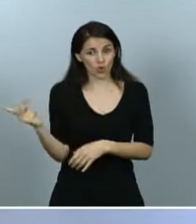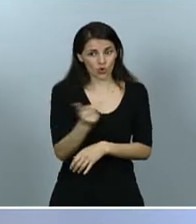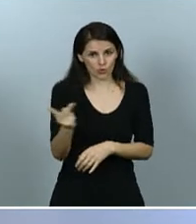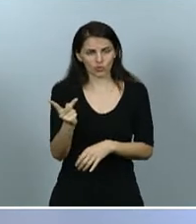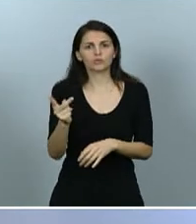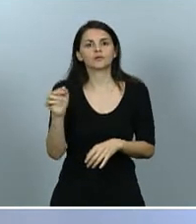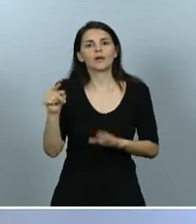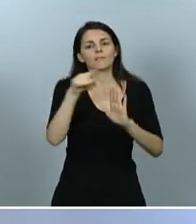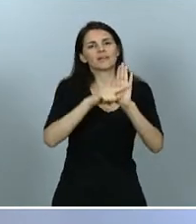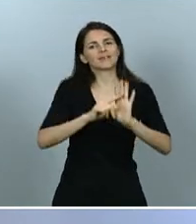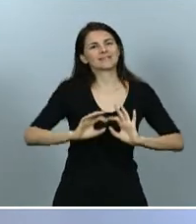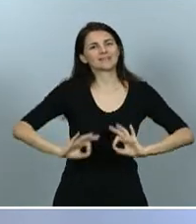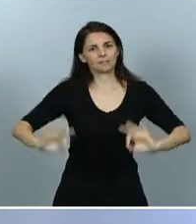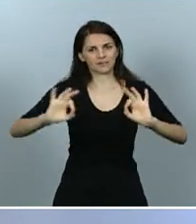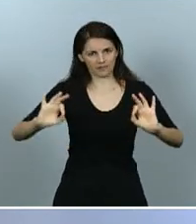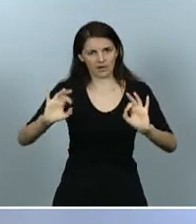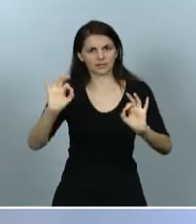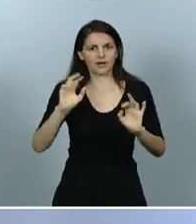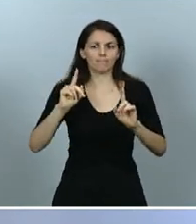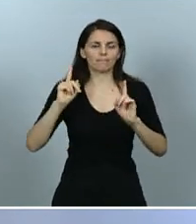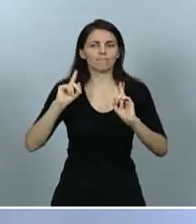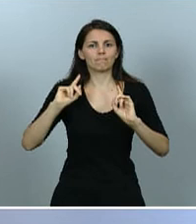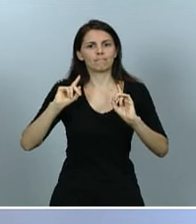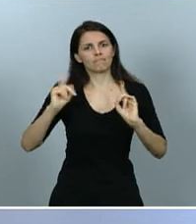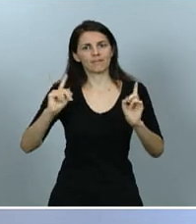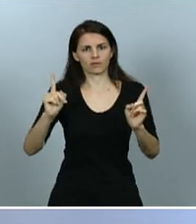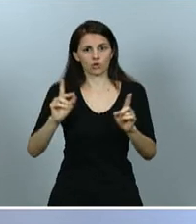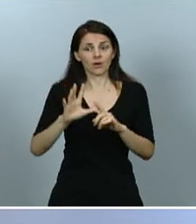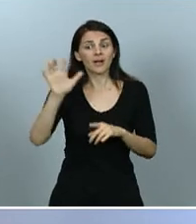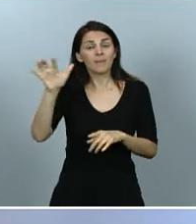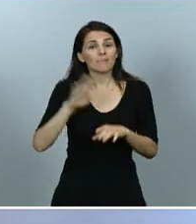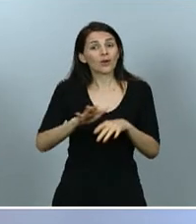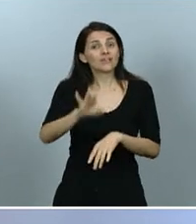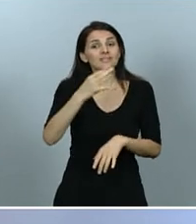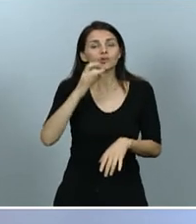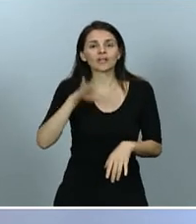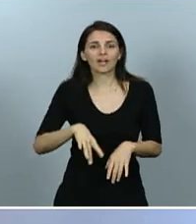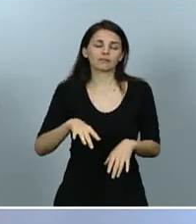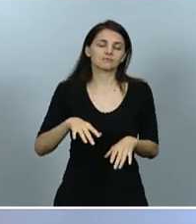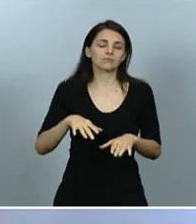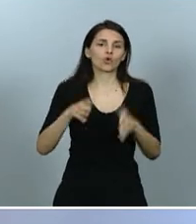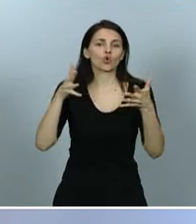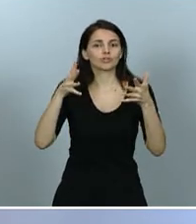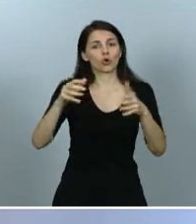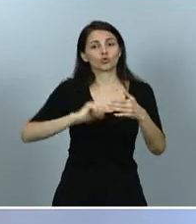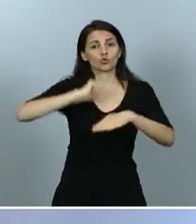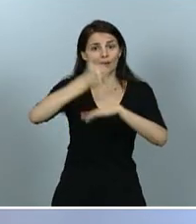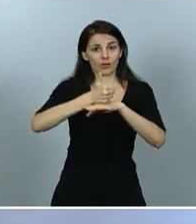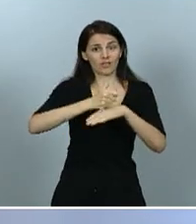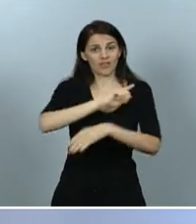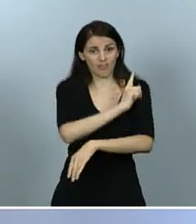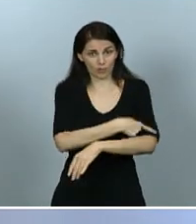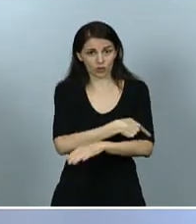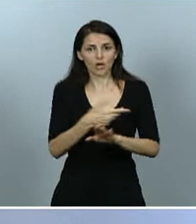de prevención que tienen que adoptar, la decisión va a recaer en el Consejo Superior de Deportes, previa consulta con los organizadores de ambas